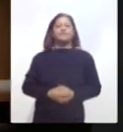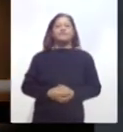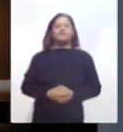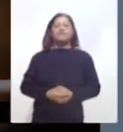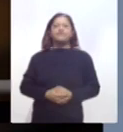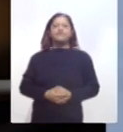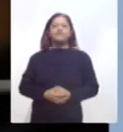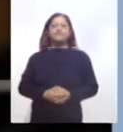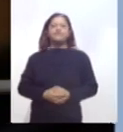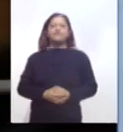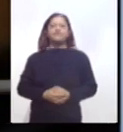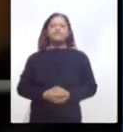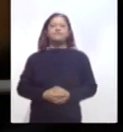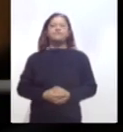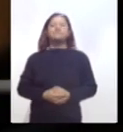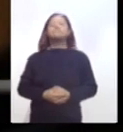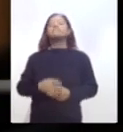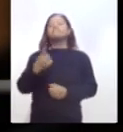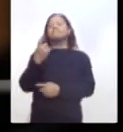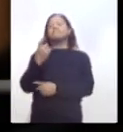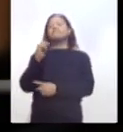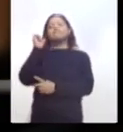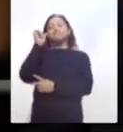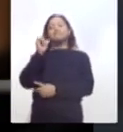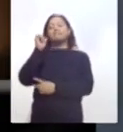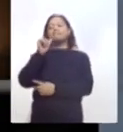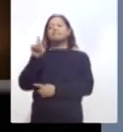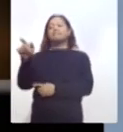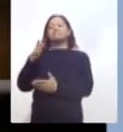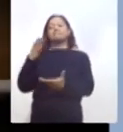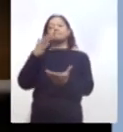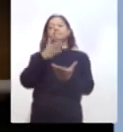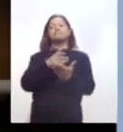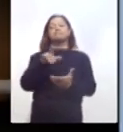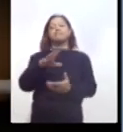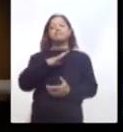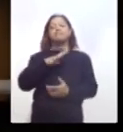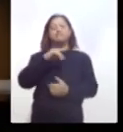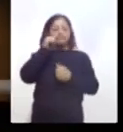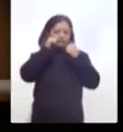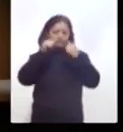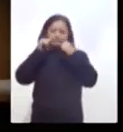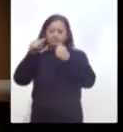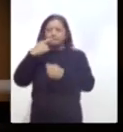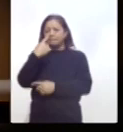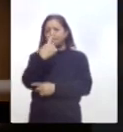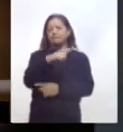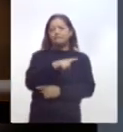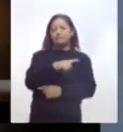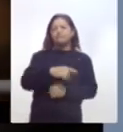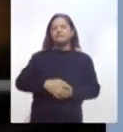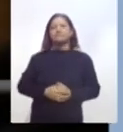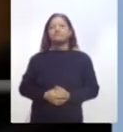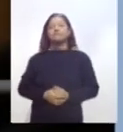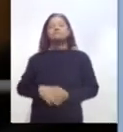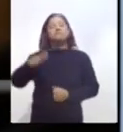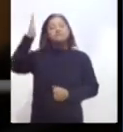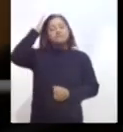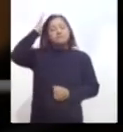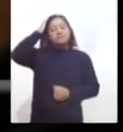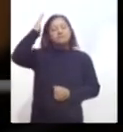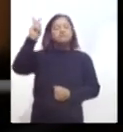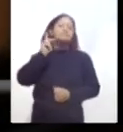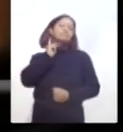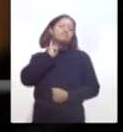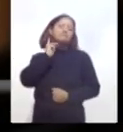Ante la entrada en vigor este 1 de abril del Registro Nacional de Detenciones a nivel nacional en la atención de delito del Foro Común, el titular de la Procuraduría General de